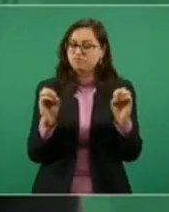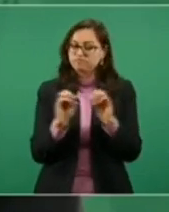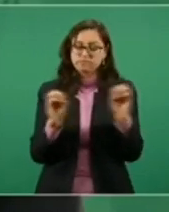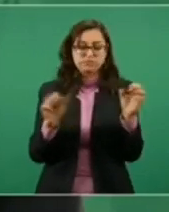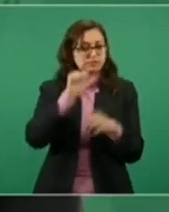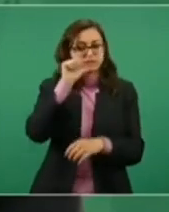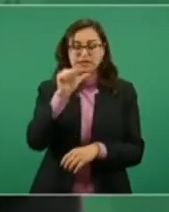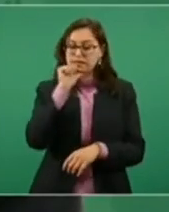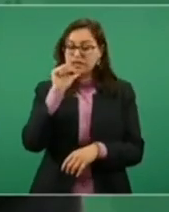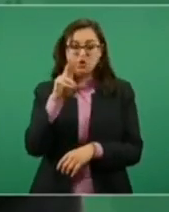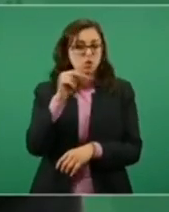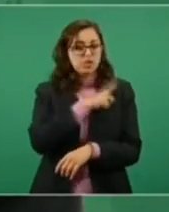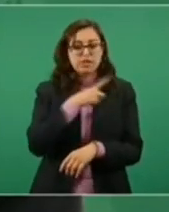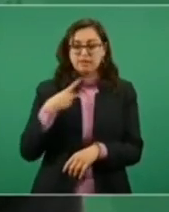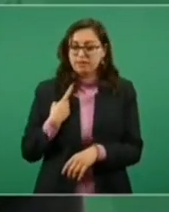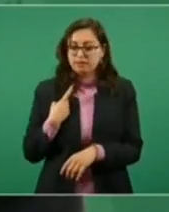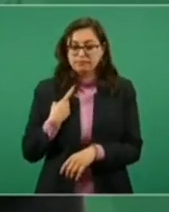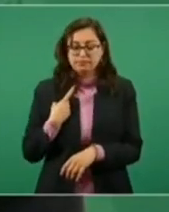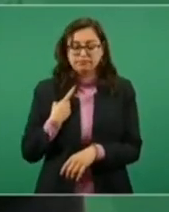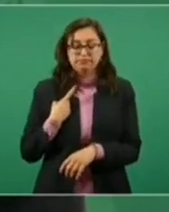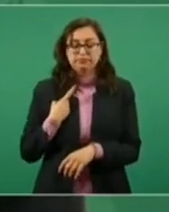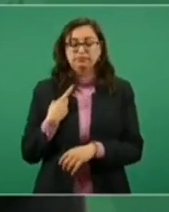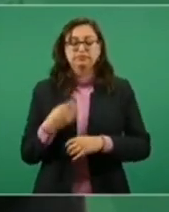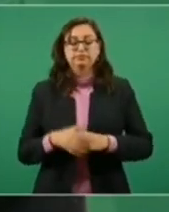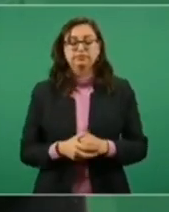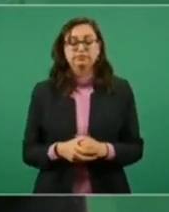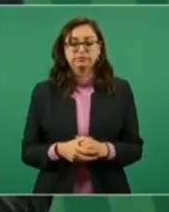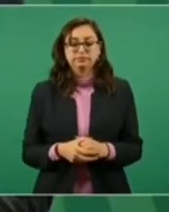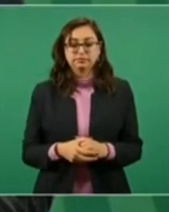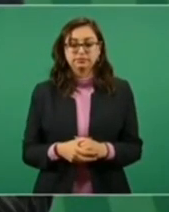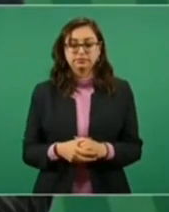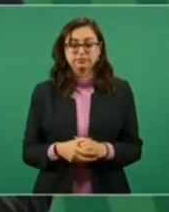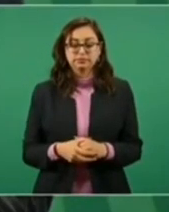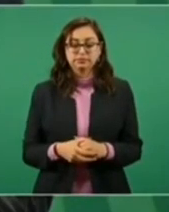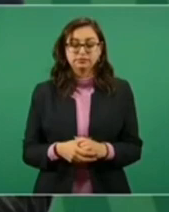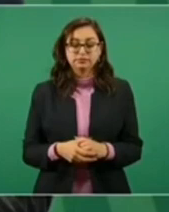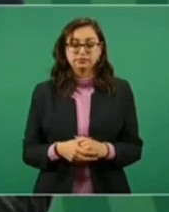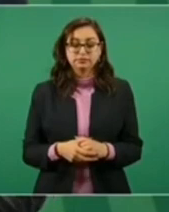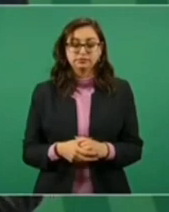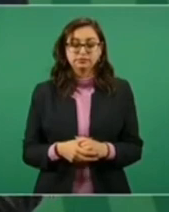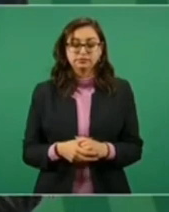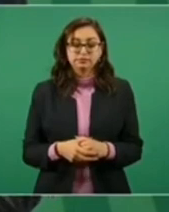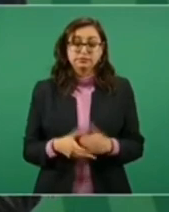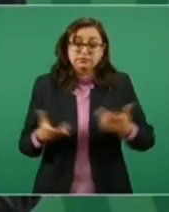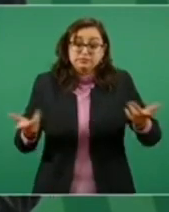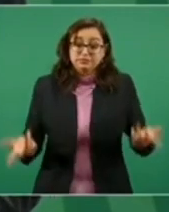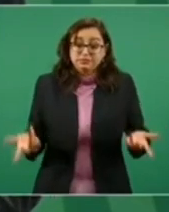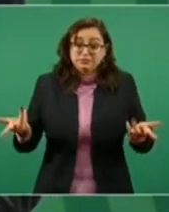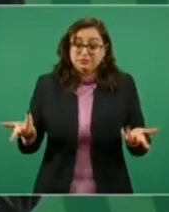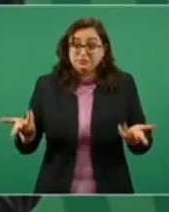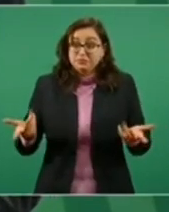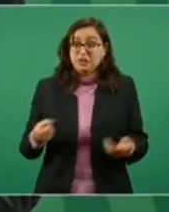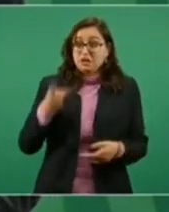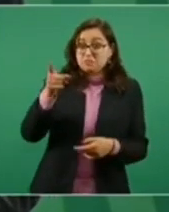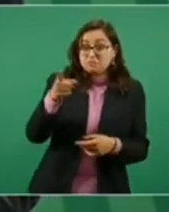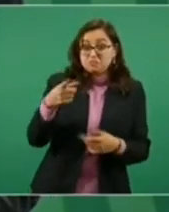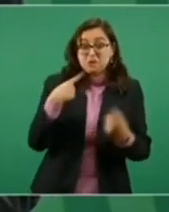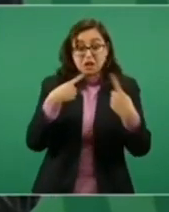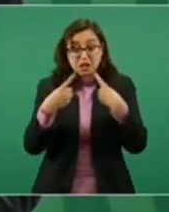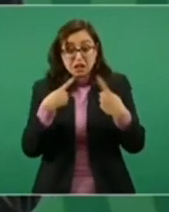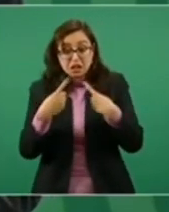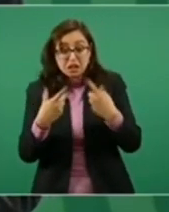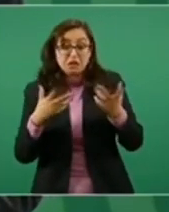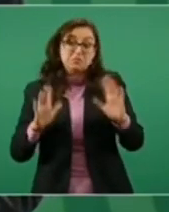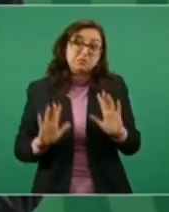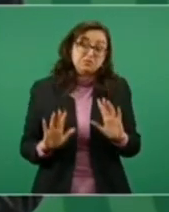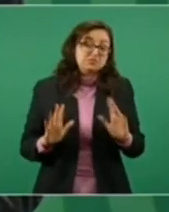si no se pierde la autoridad del presidente.